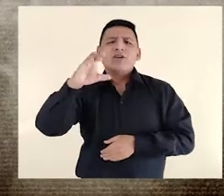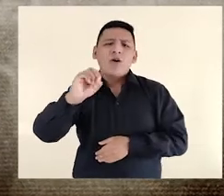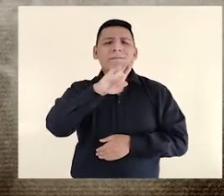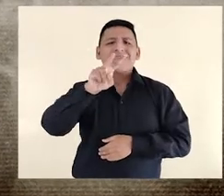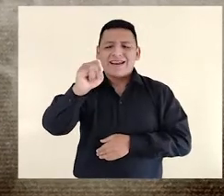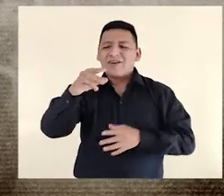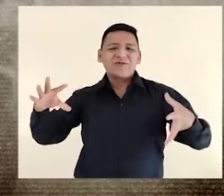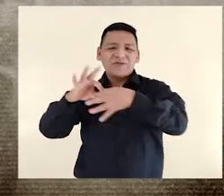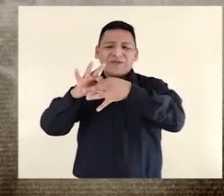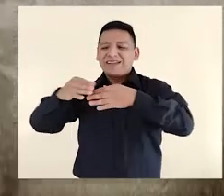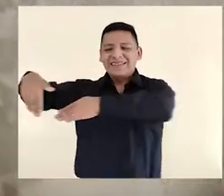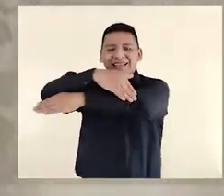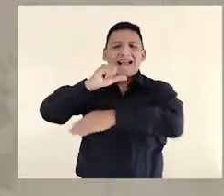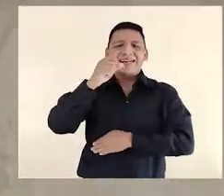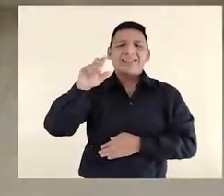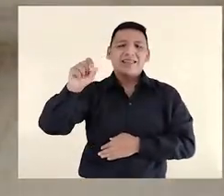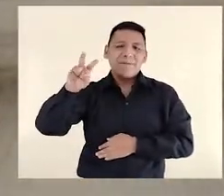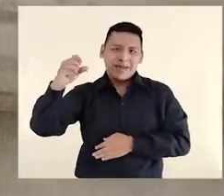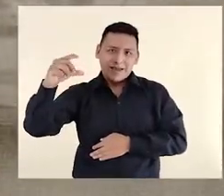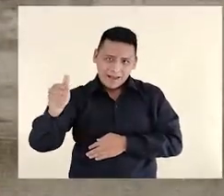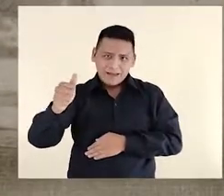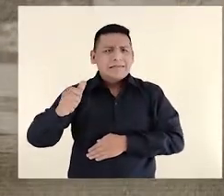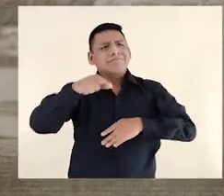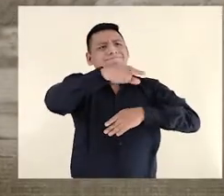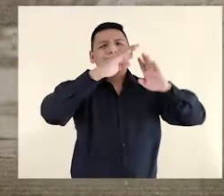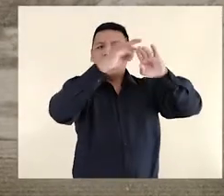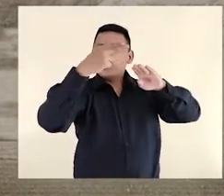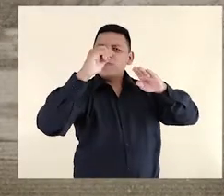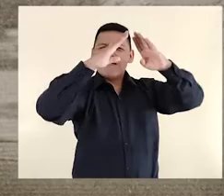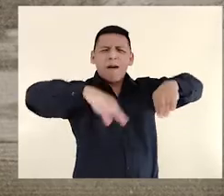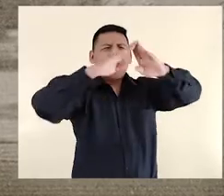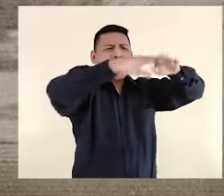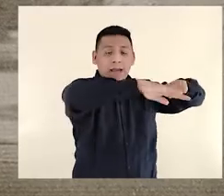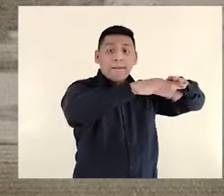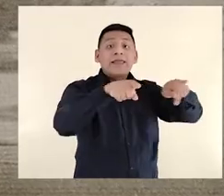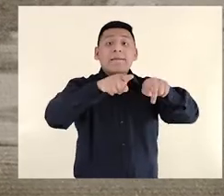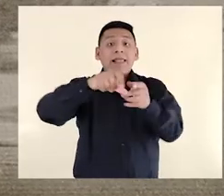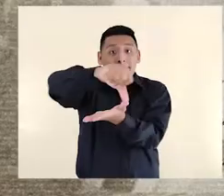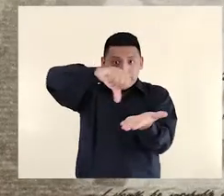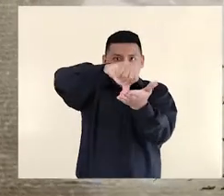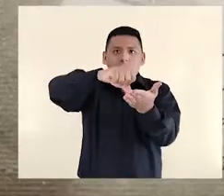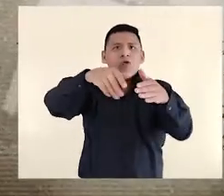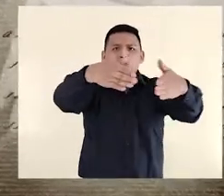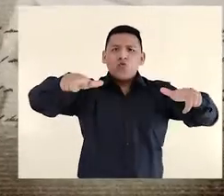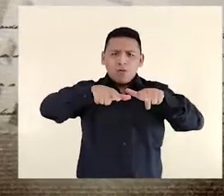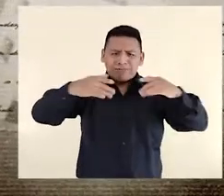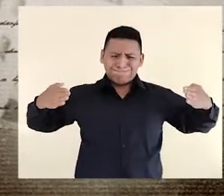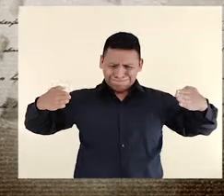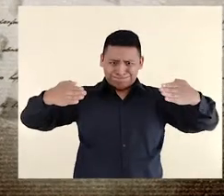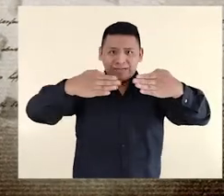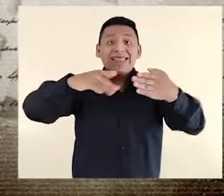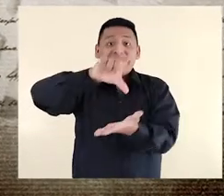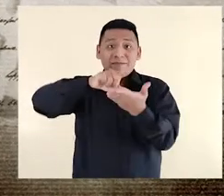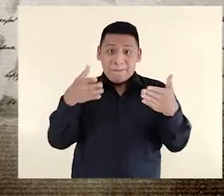Villarán para conectarla con la reciente Garcilaso de la Vega. No solo se mutila parte del hospicio, sino que la plaza que había sido un rincón